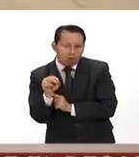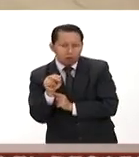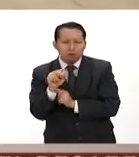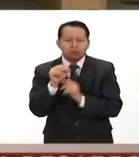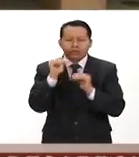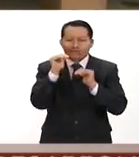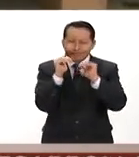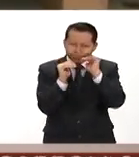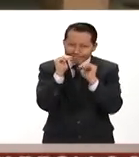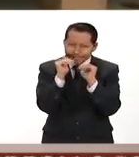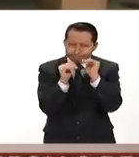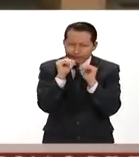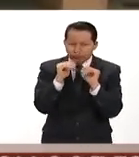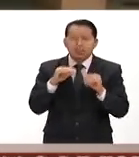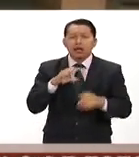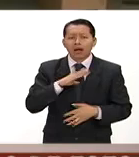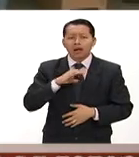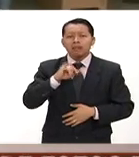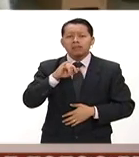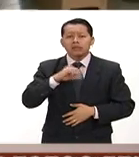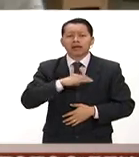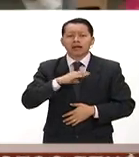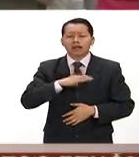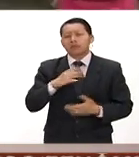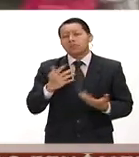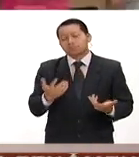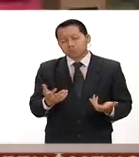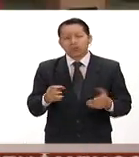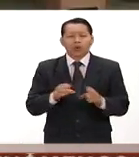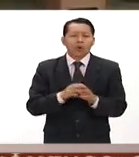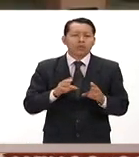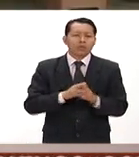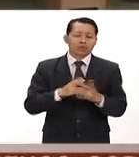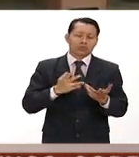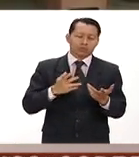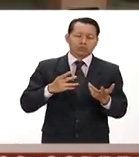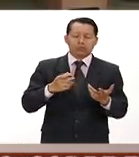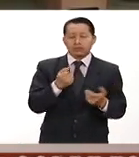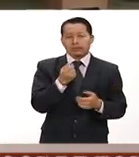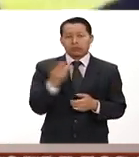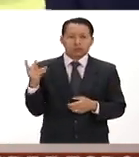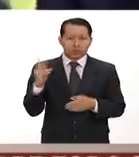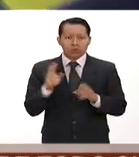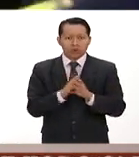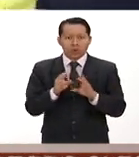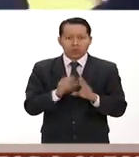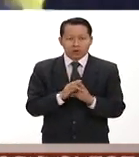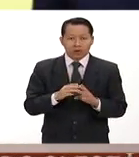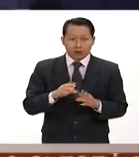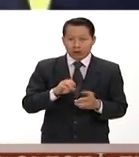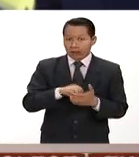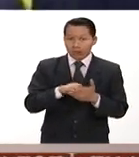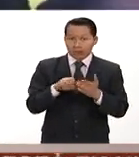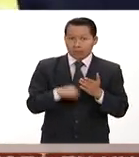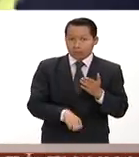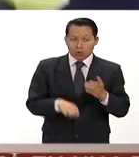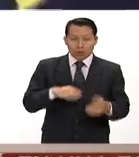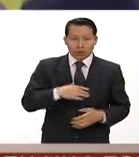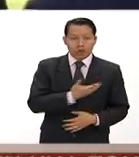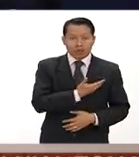aparecieron digamos ya posiciones muy interesantes por ejemplo la del presidente Santos